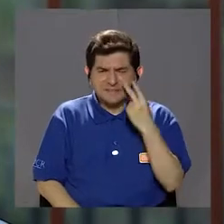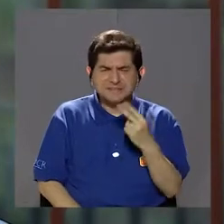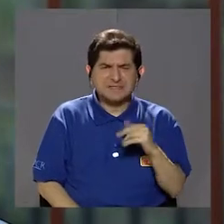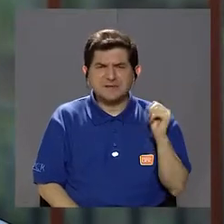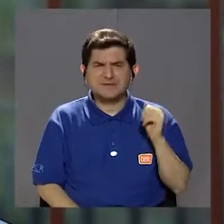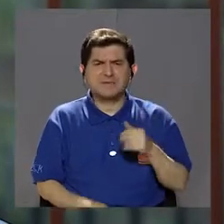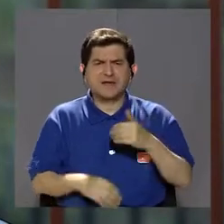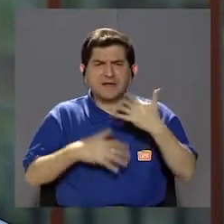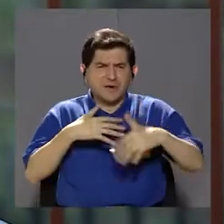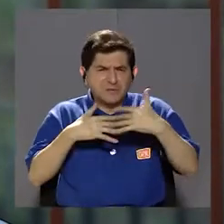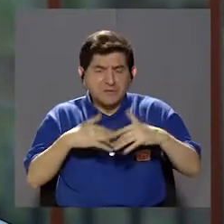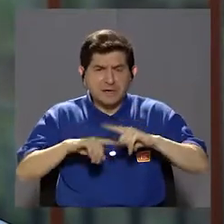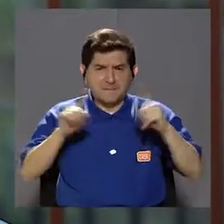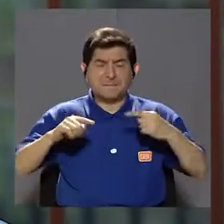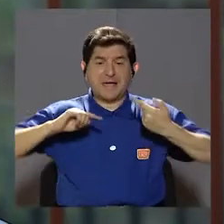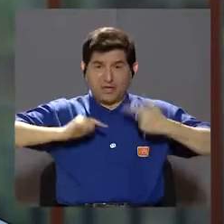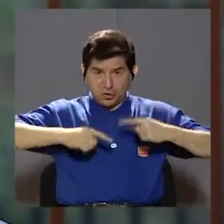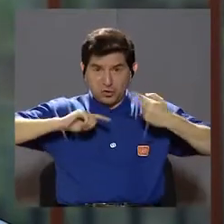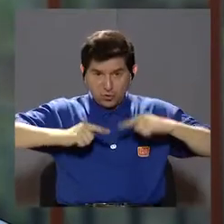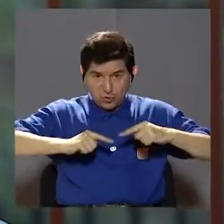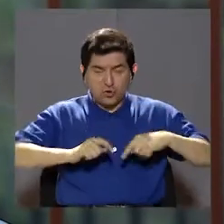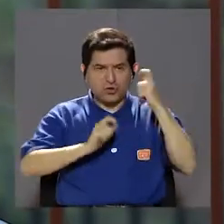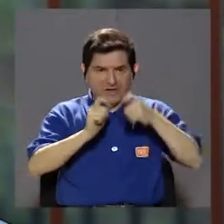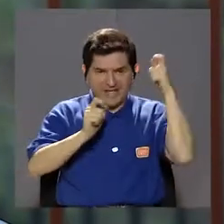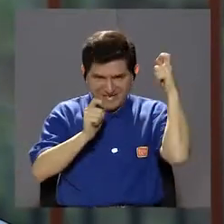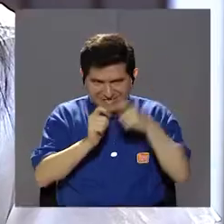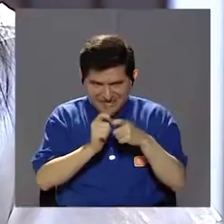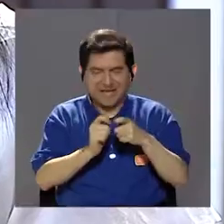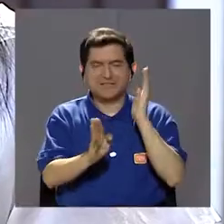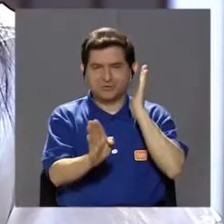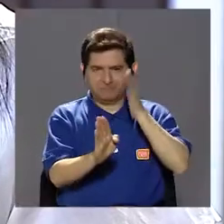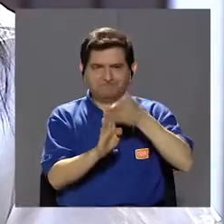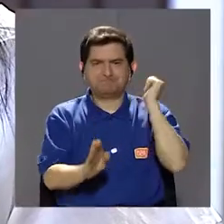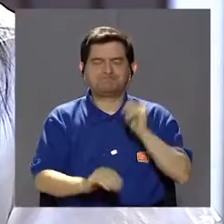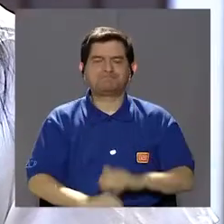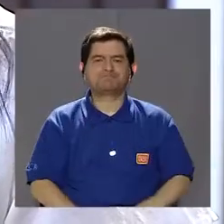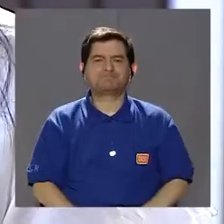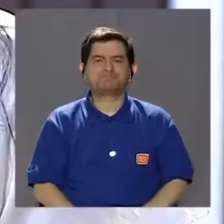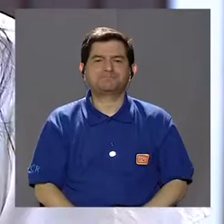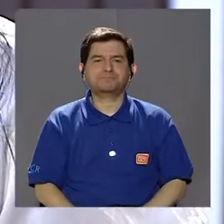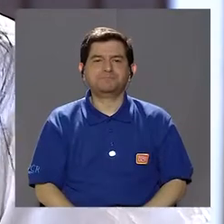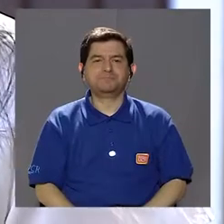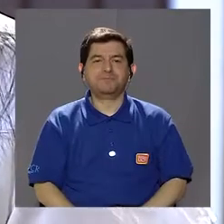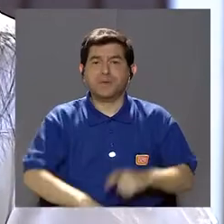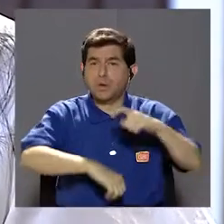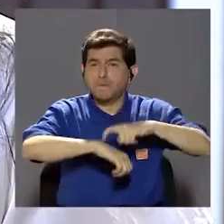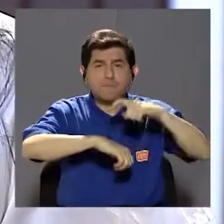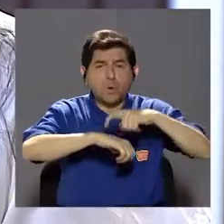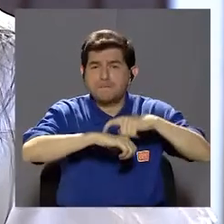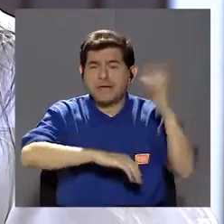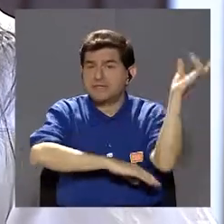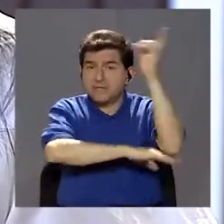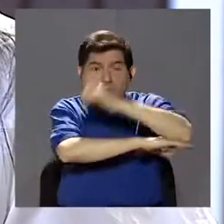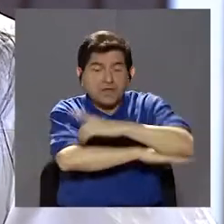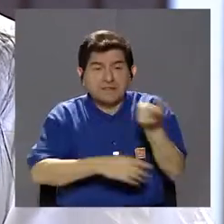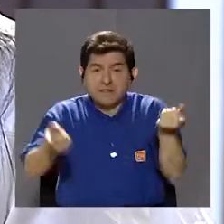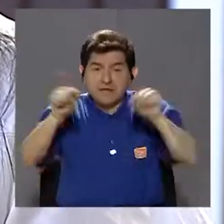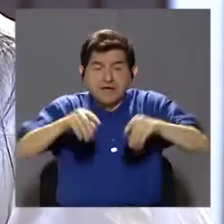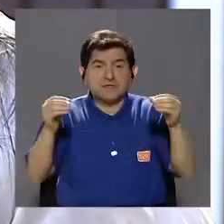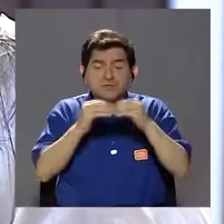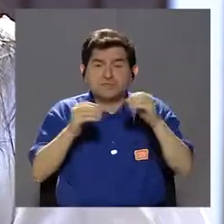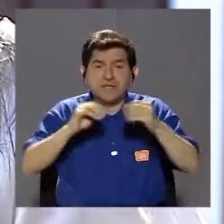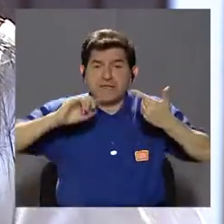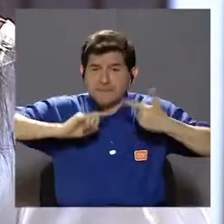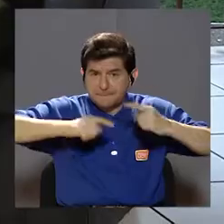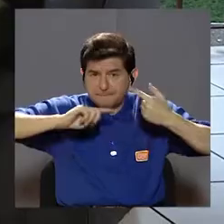poquito, pero el dolor es fundamental, dolor punzante localizado, y es muy localizado. ¿Y hay alguna hora del día que se